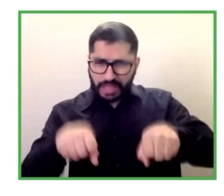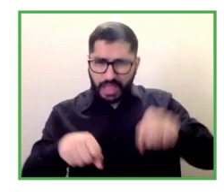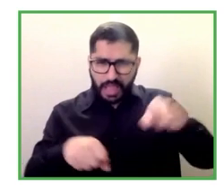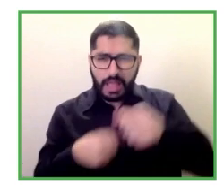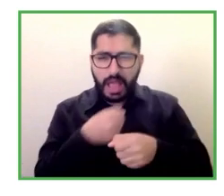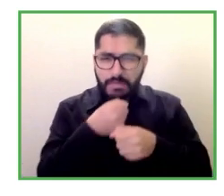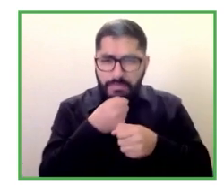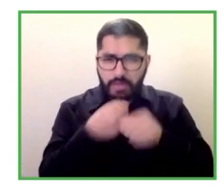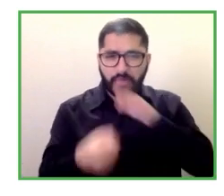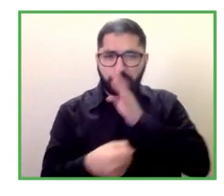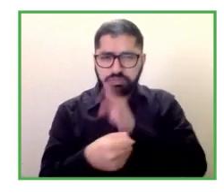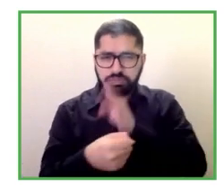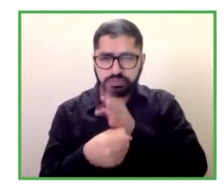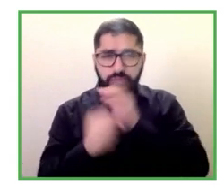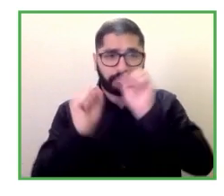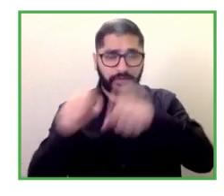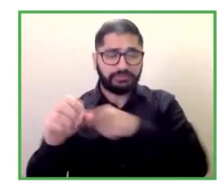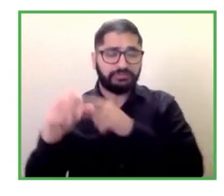muchas gracias